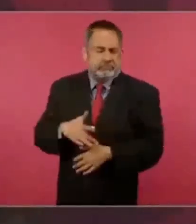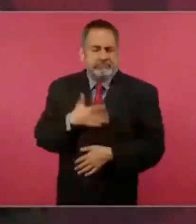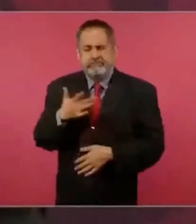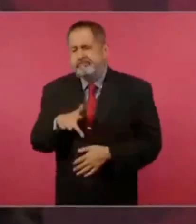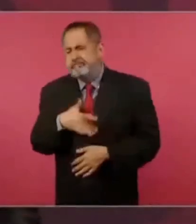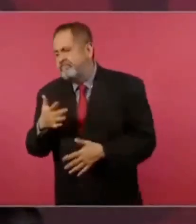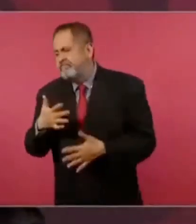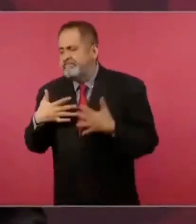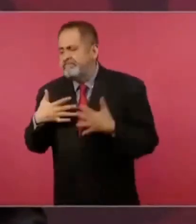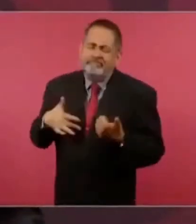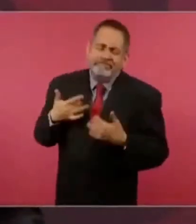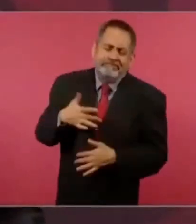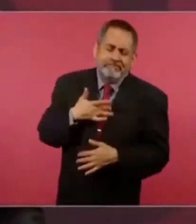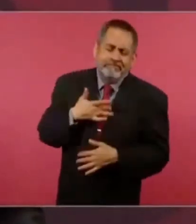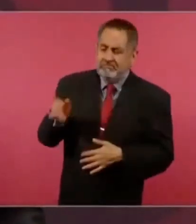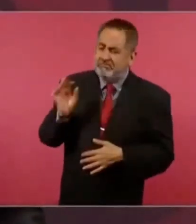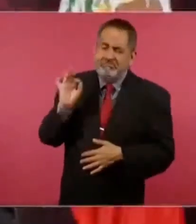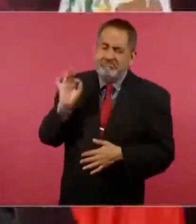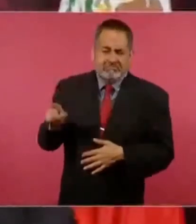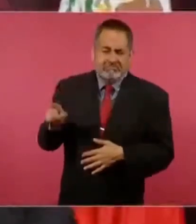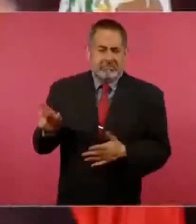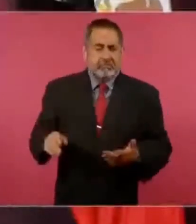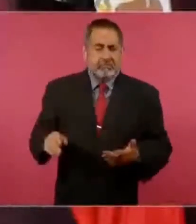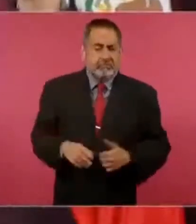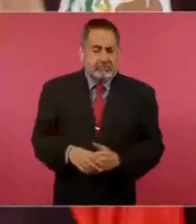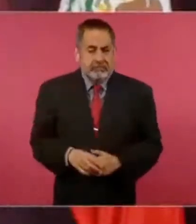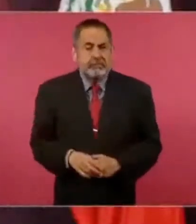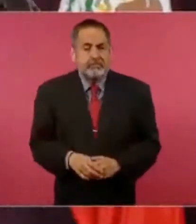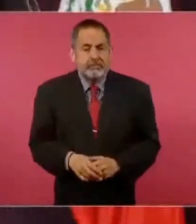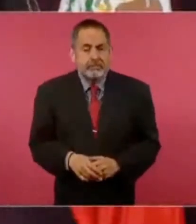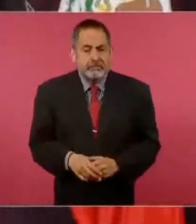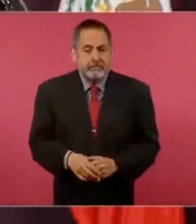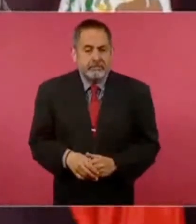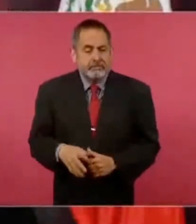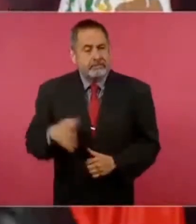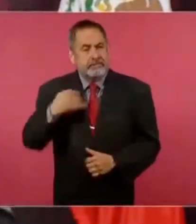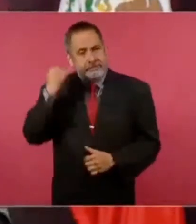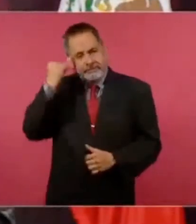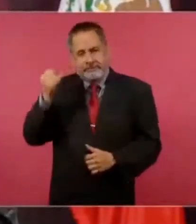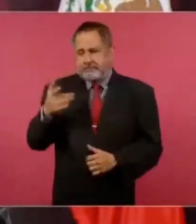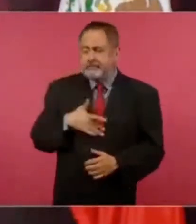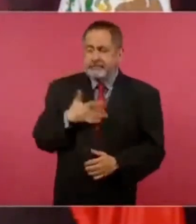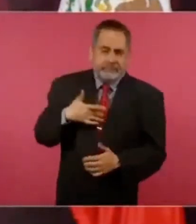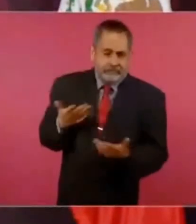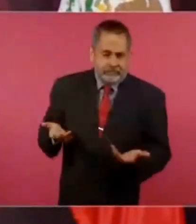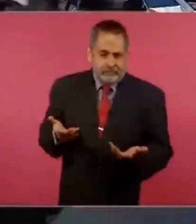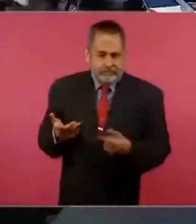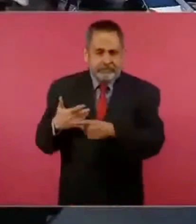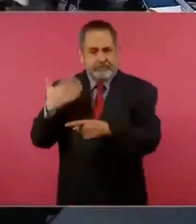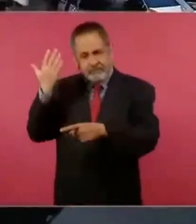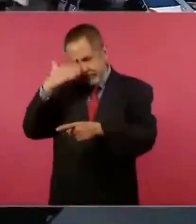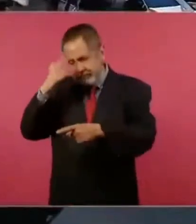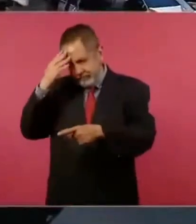imagínense si no va a saber